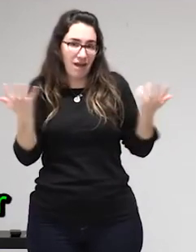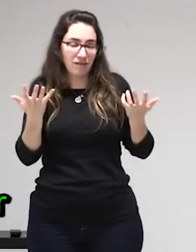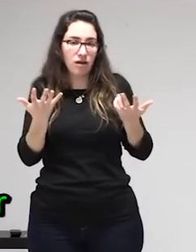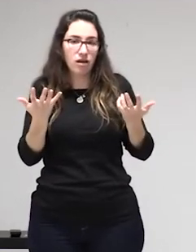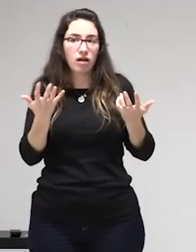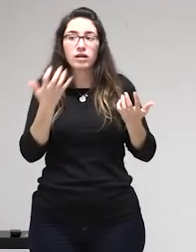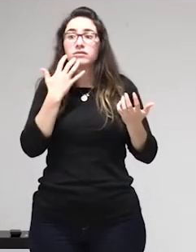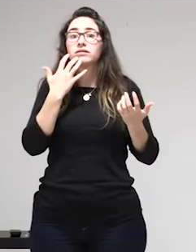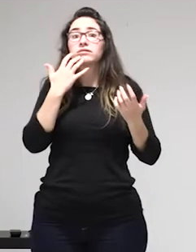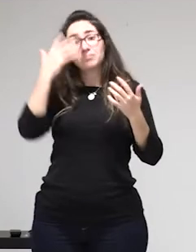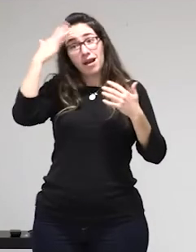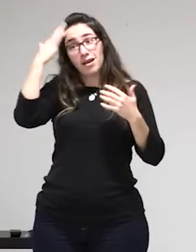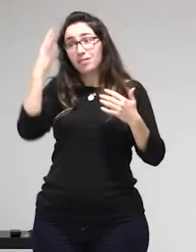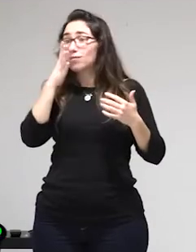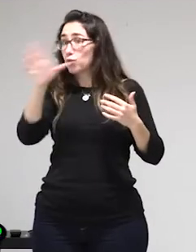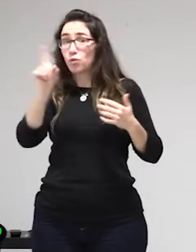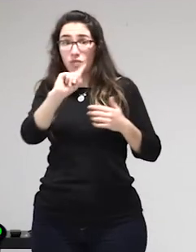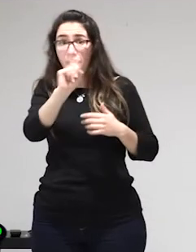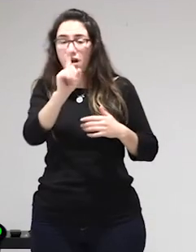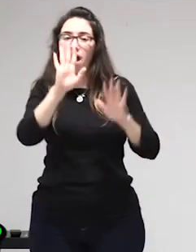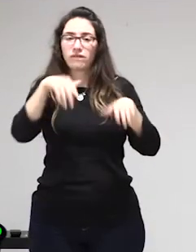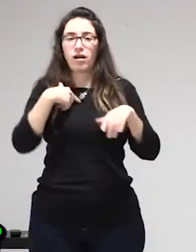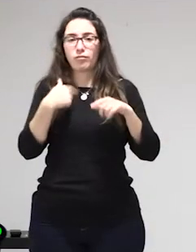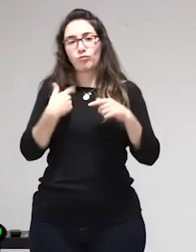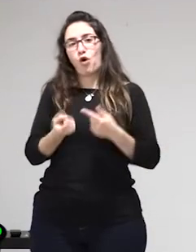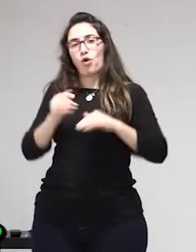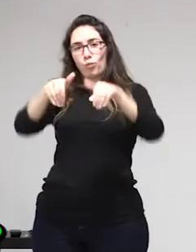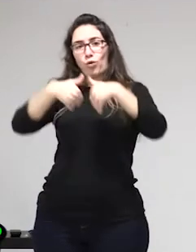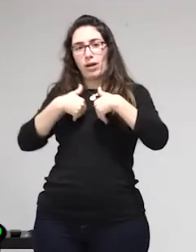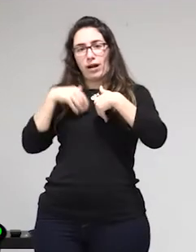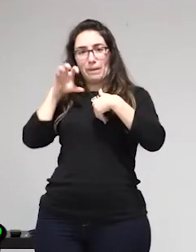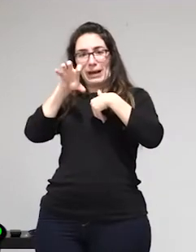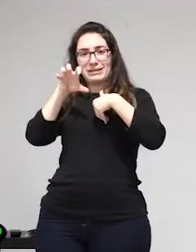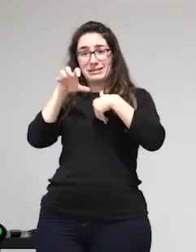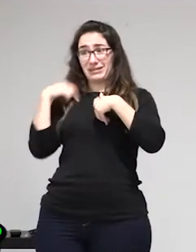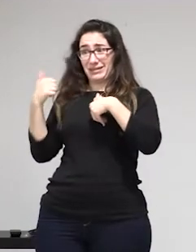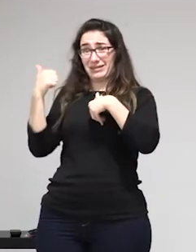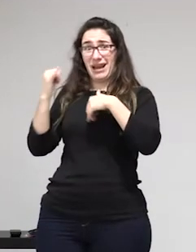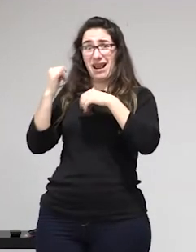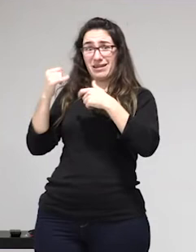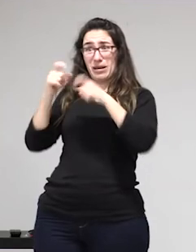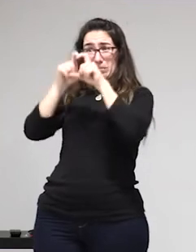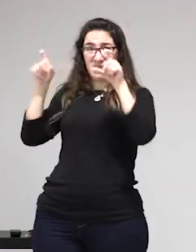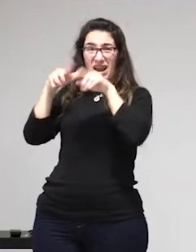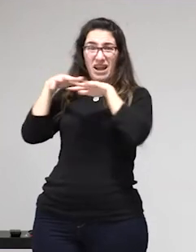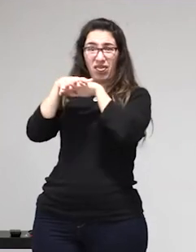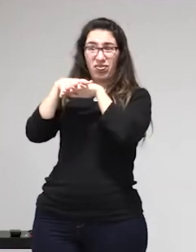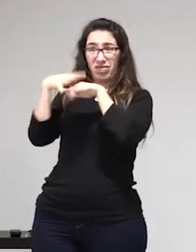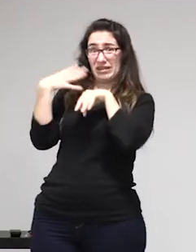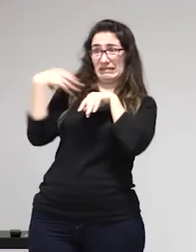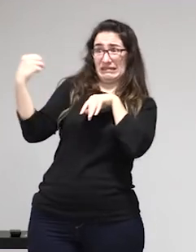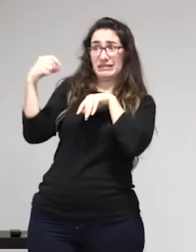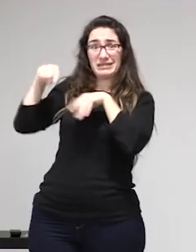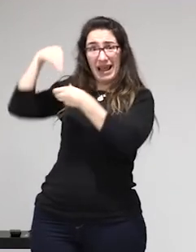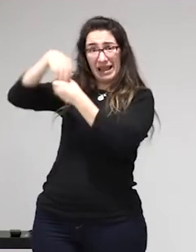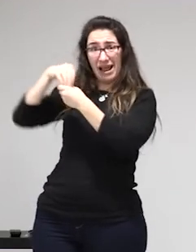denuncia a la persona no que la estuvo explotando sino a la persona que le facilitó el cruce de fronteras de acuerdo no solo tiene que denunciarla sino que